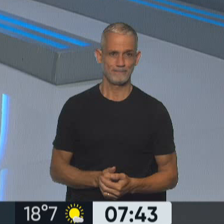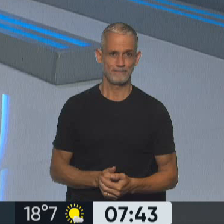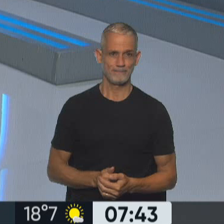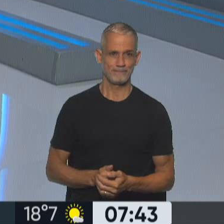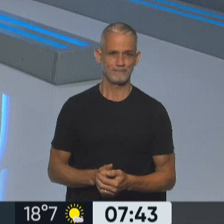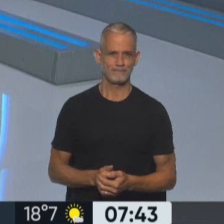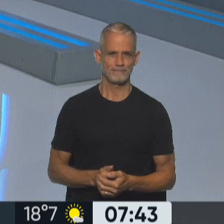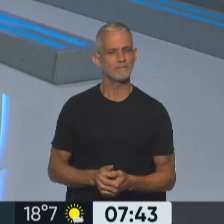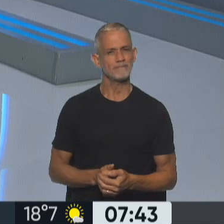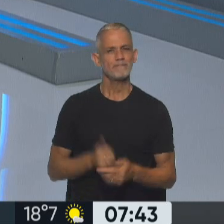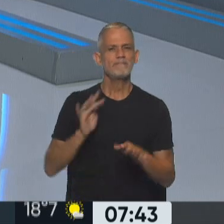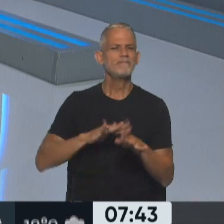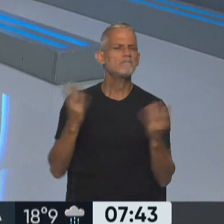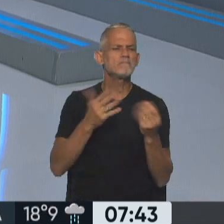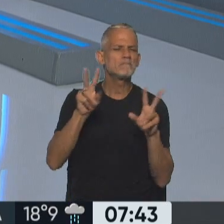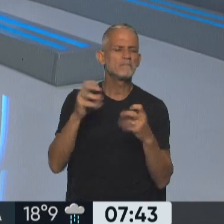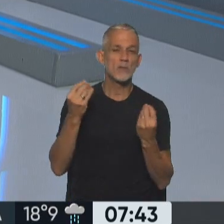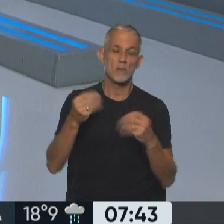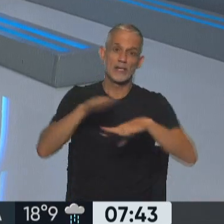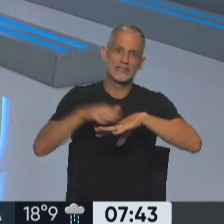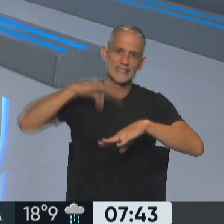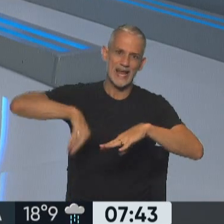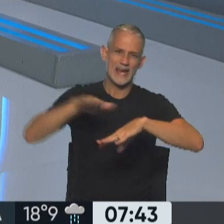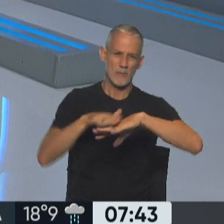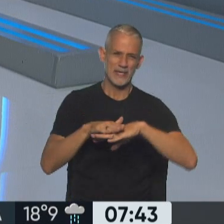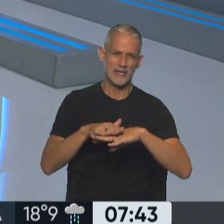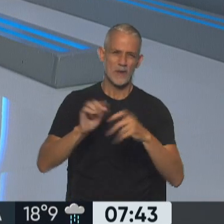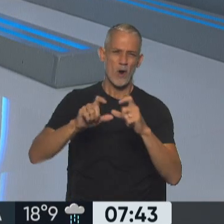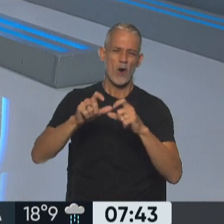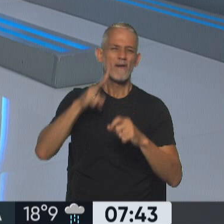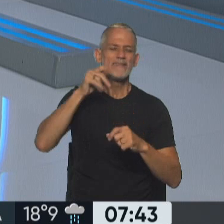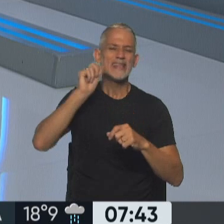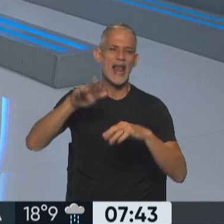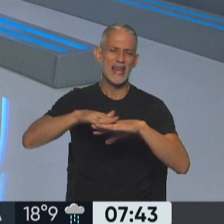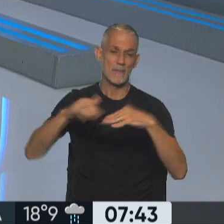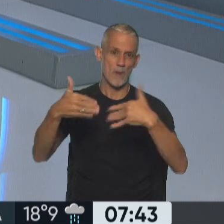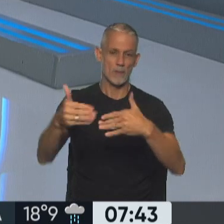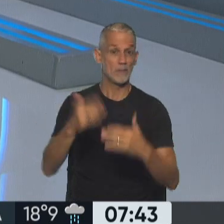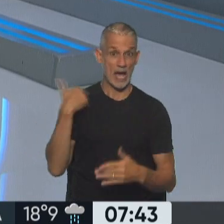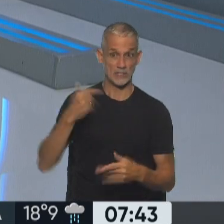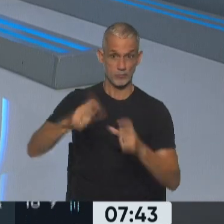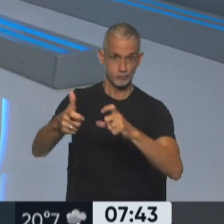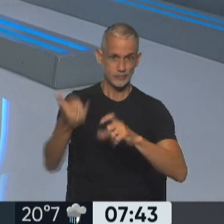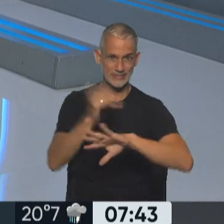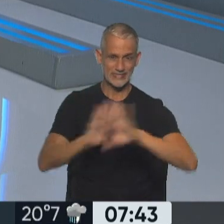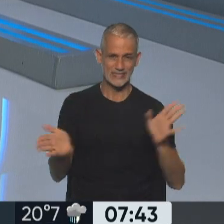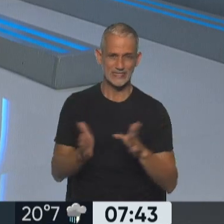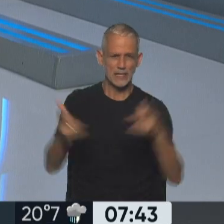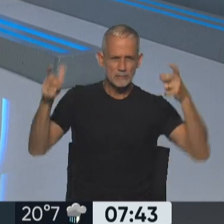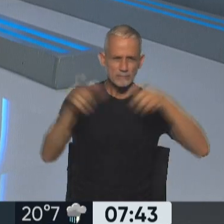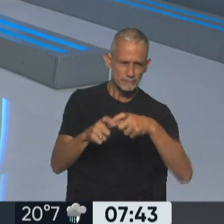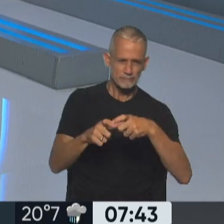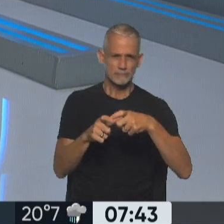Y nos toca hablar del salario mínimo vital y móvil porque ayer sufrió una actualización. Se juntó el